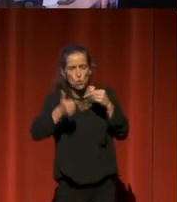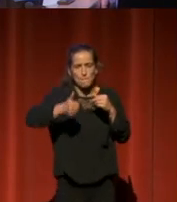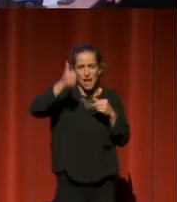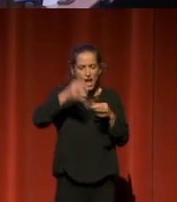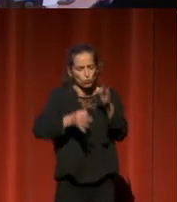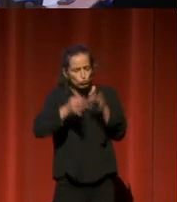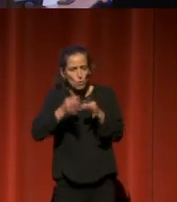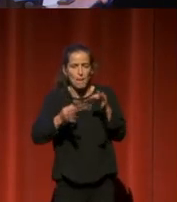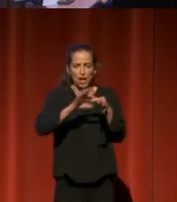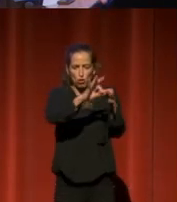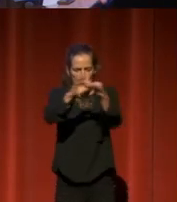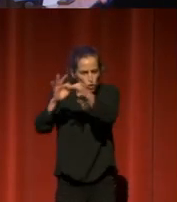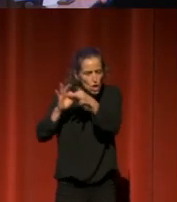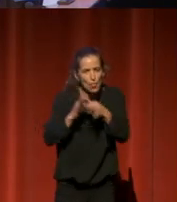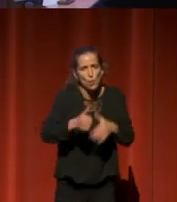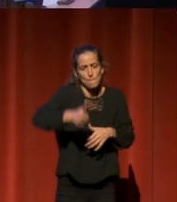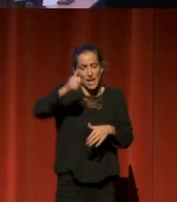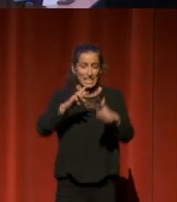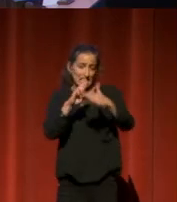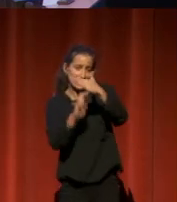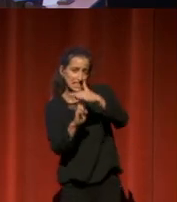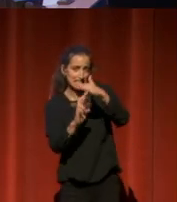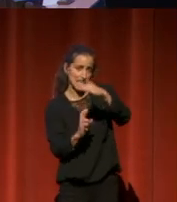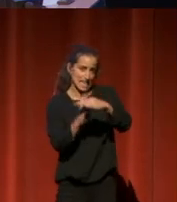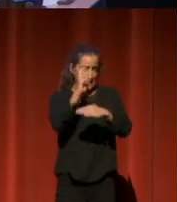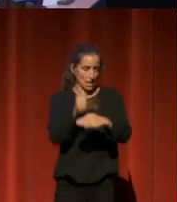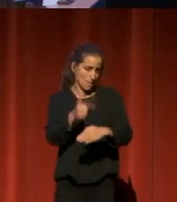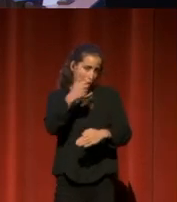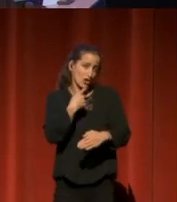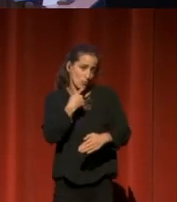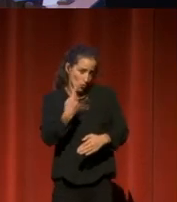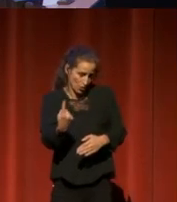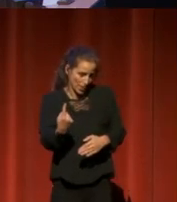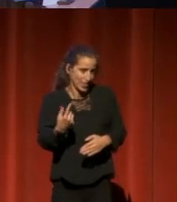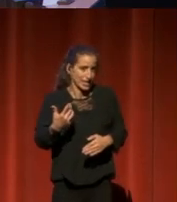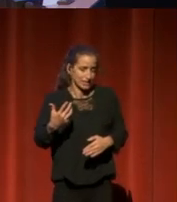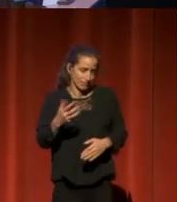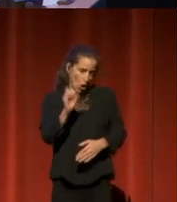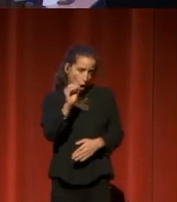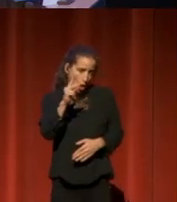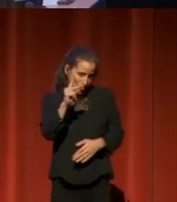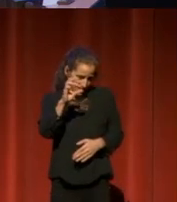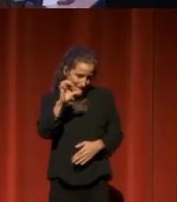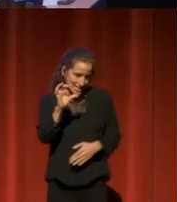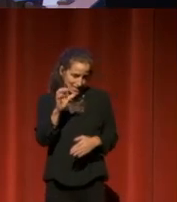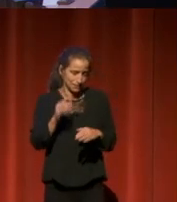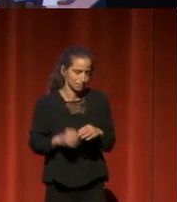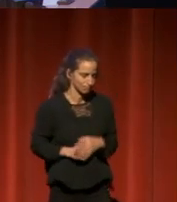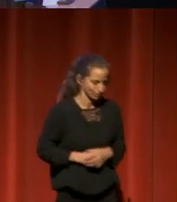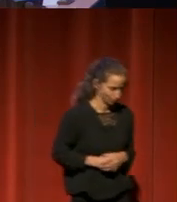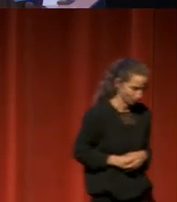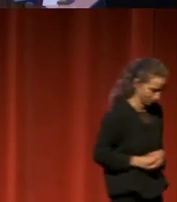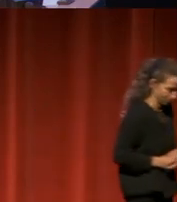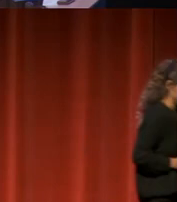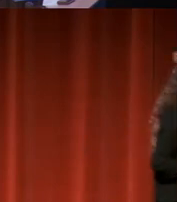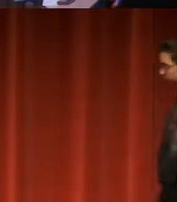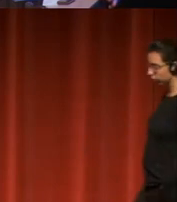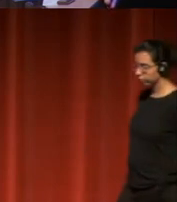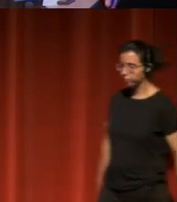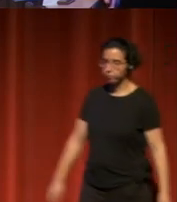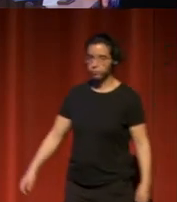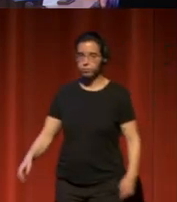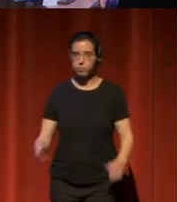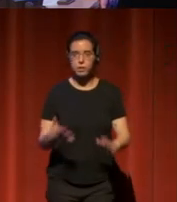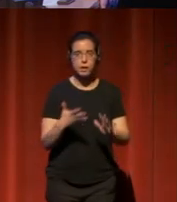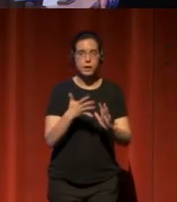justas, más resilientes, como se dice en los ODS. Se trata de redefinir, no